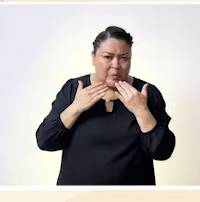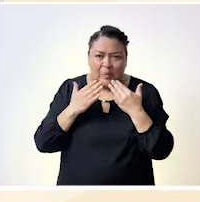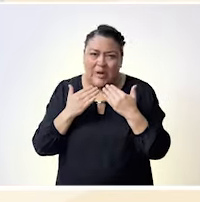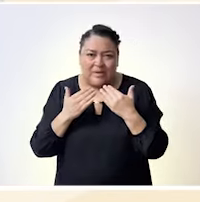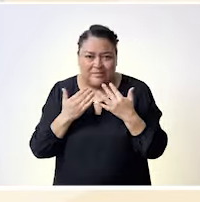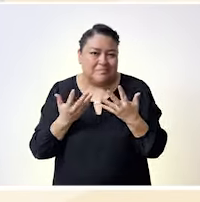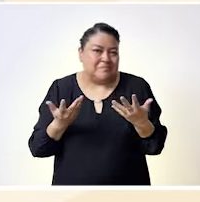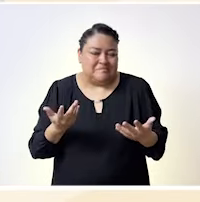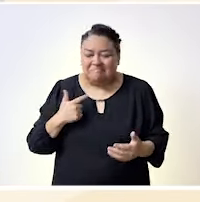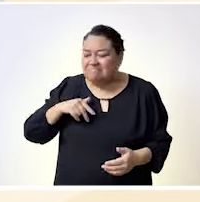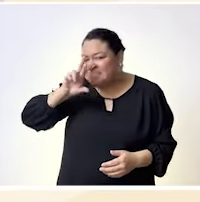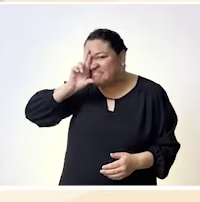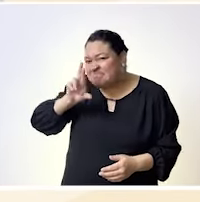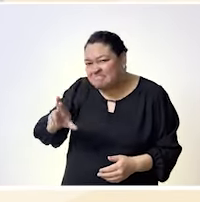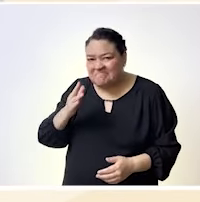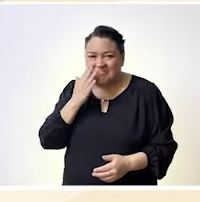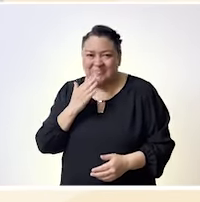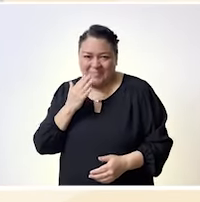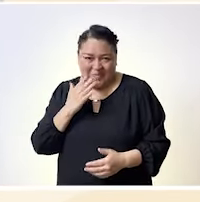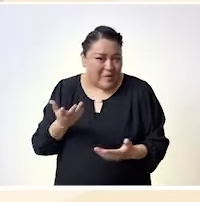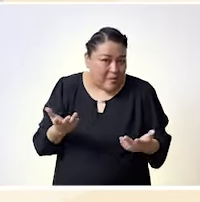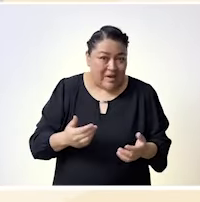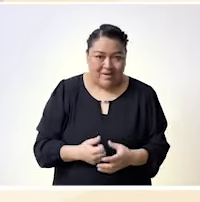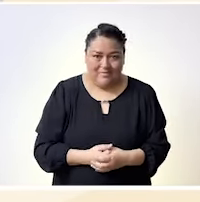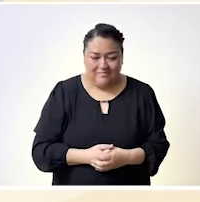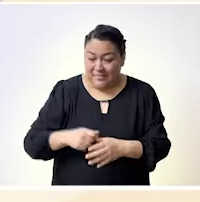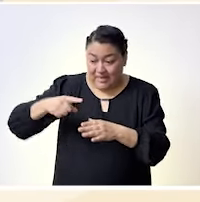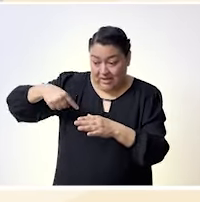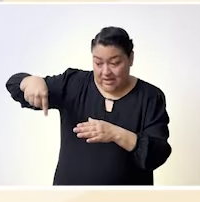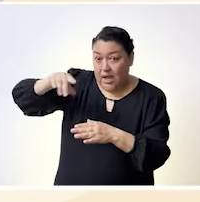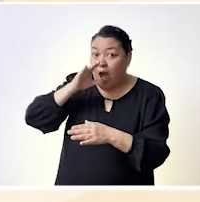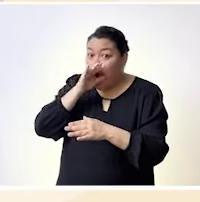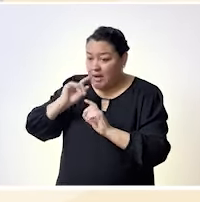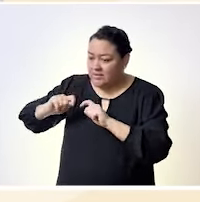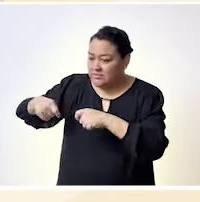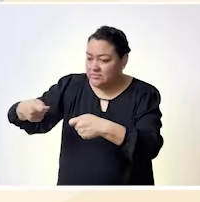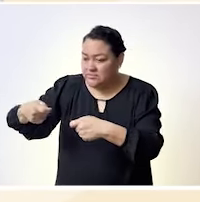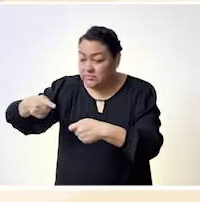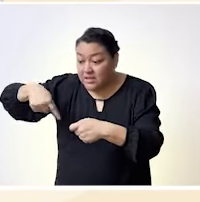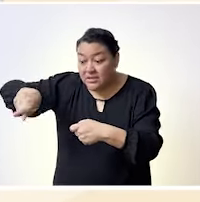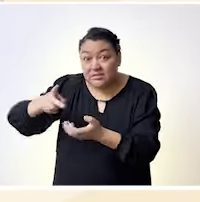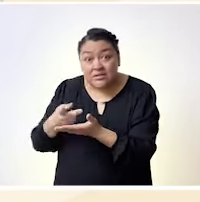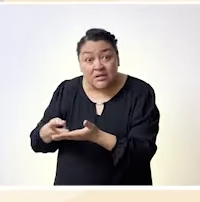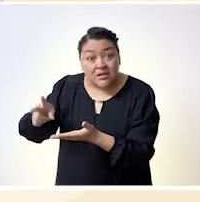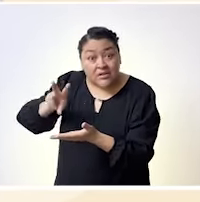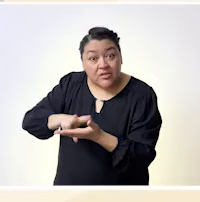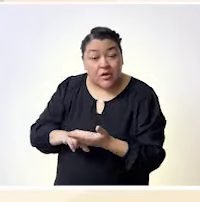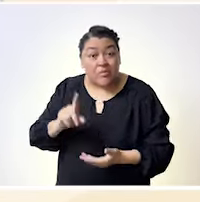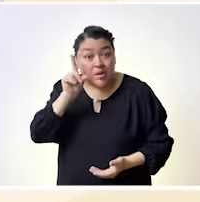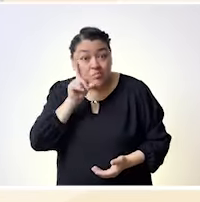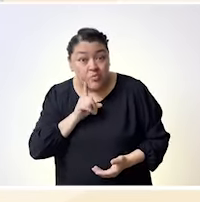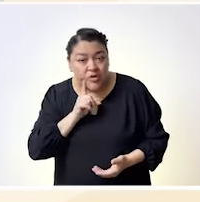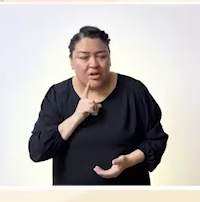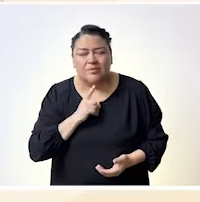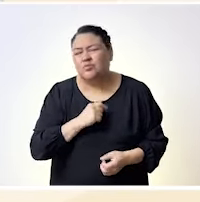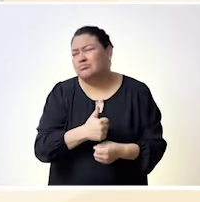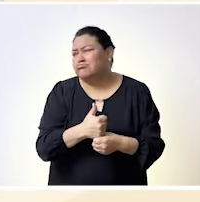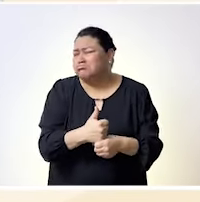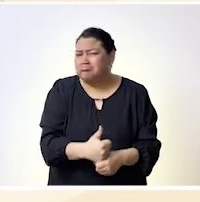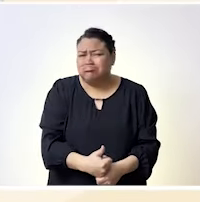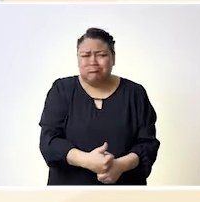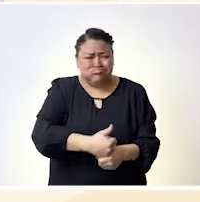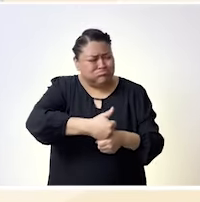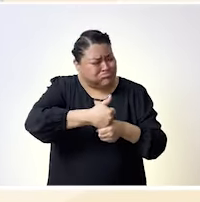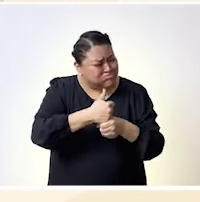médica, y entonces, ahí está, ONU Mujeres hace este llamado, ¿no?, incluso al tema de, pues, bueno, tenemos que ir superando estos